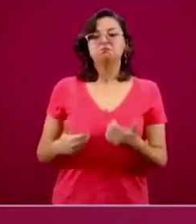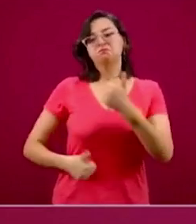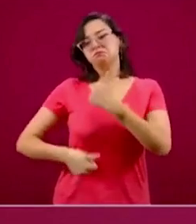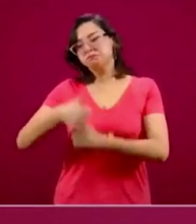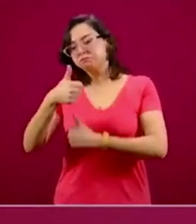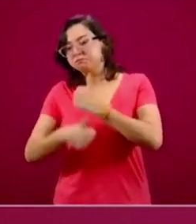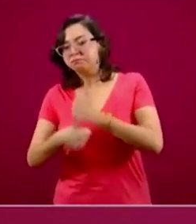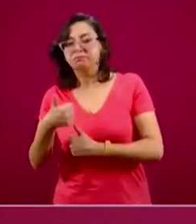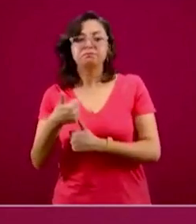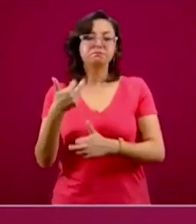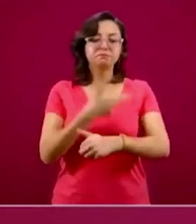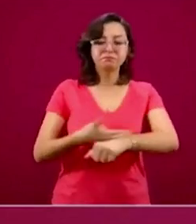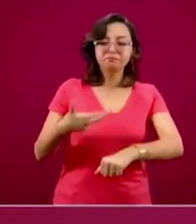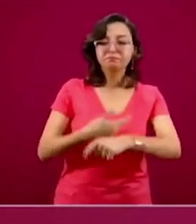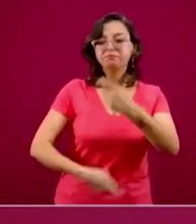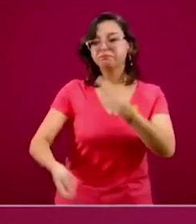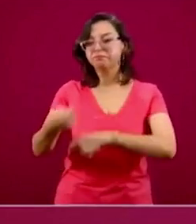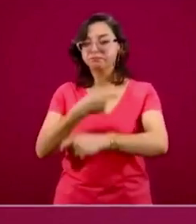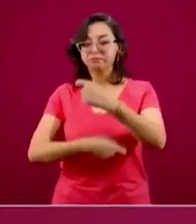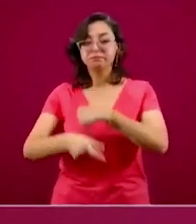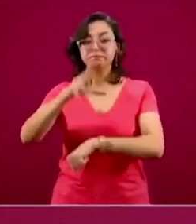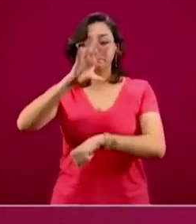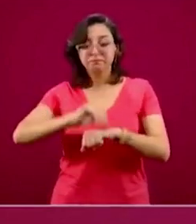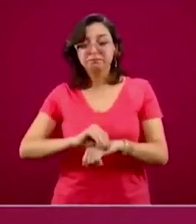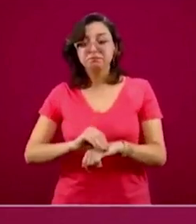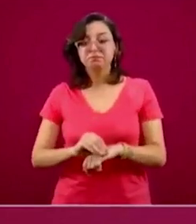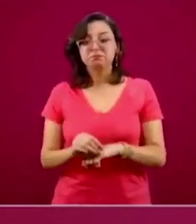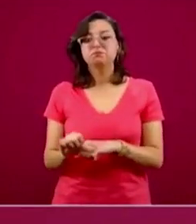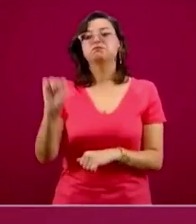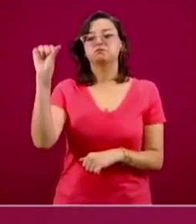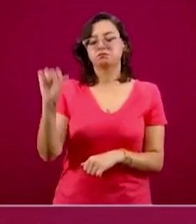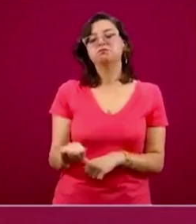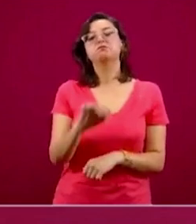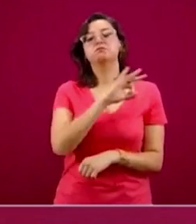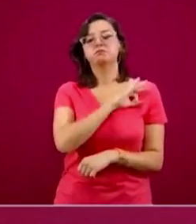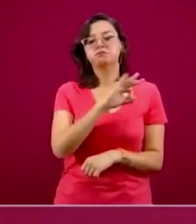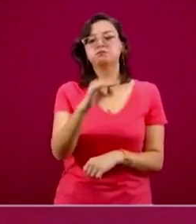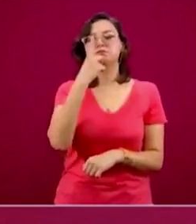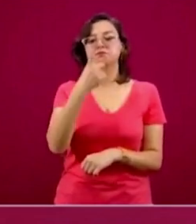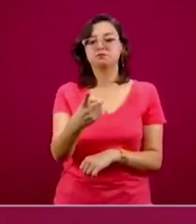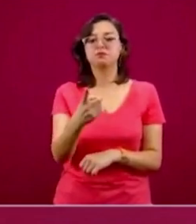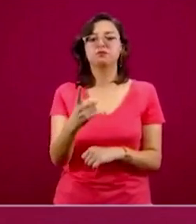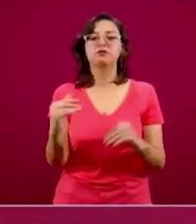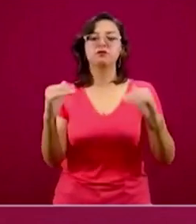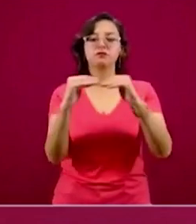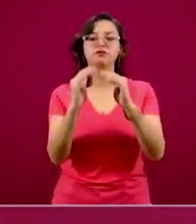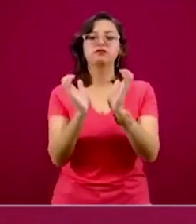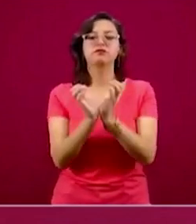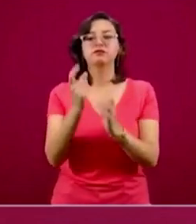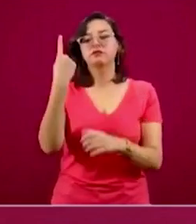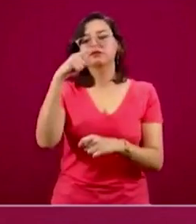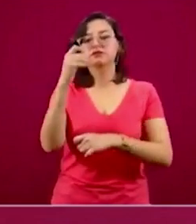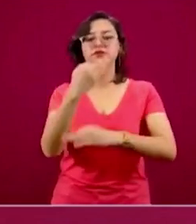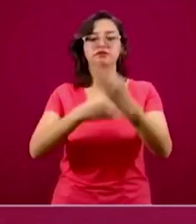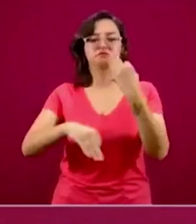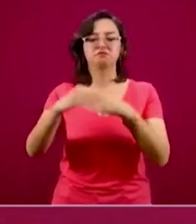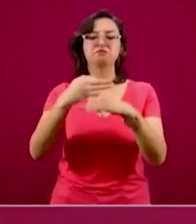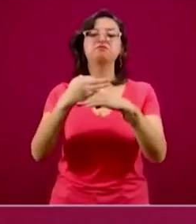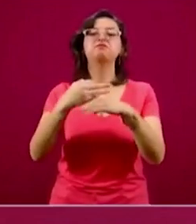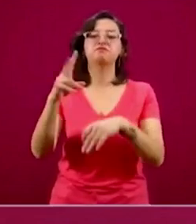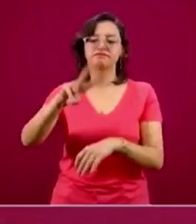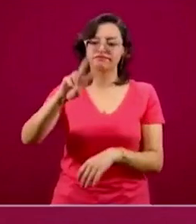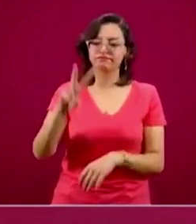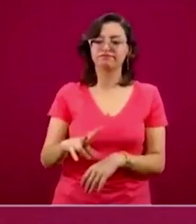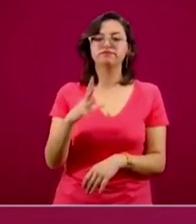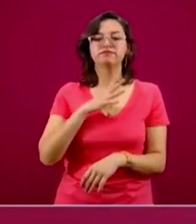de autorizaciones internas del gobierno, ya hoy podemos decir que FOBISTE para Todos es una realidad y